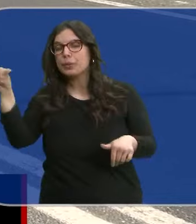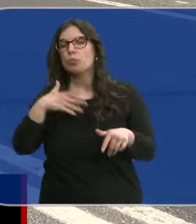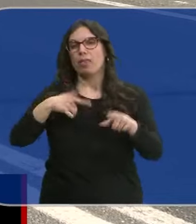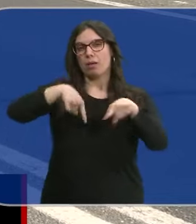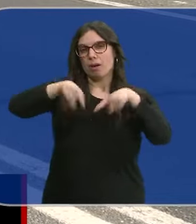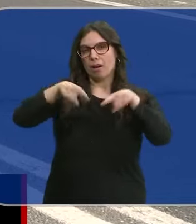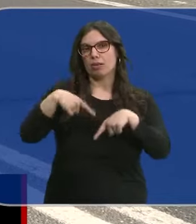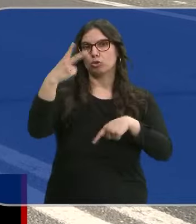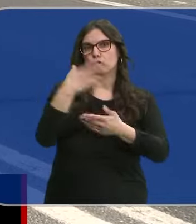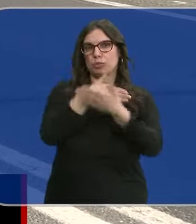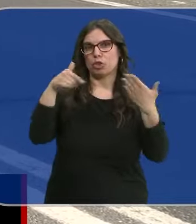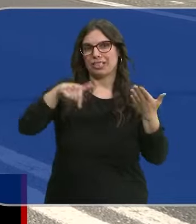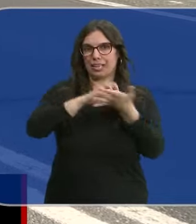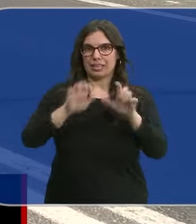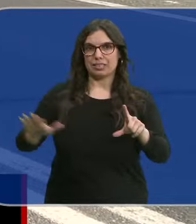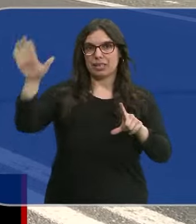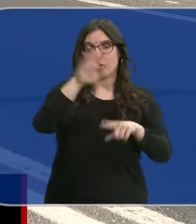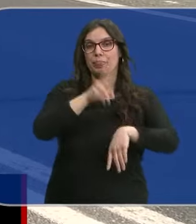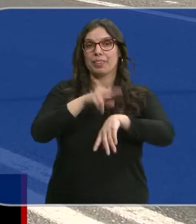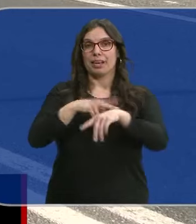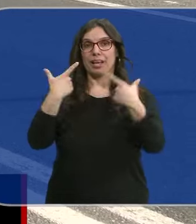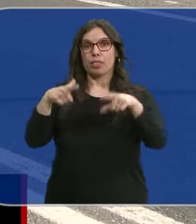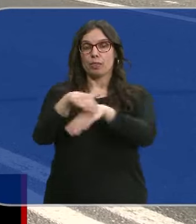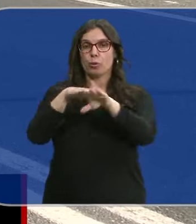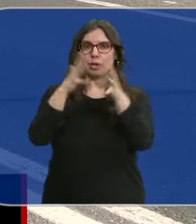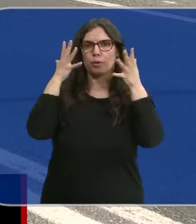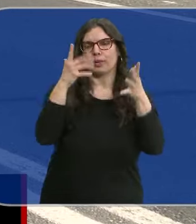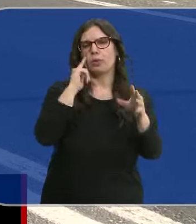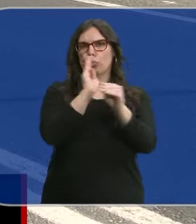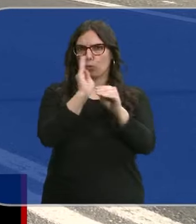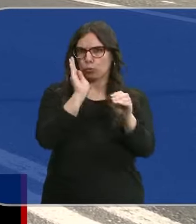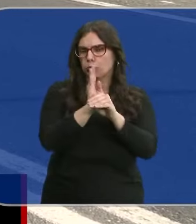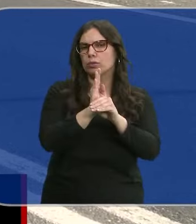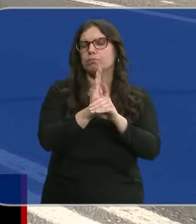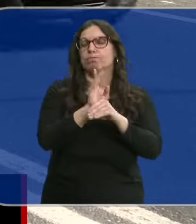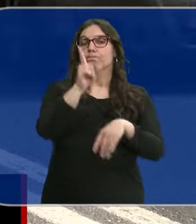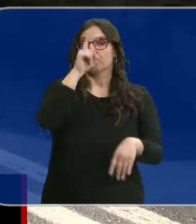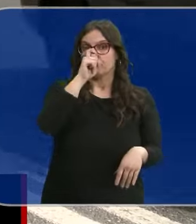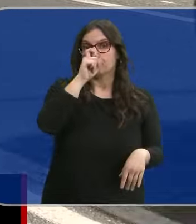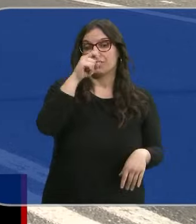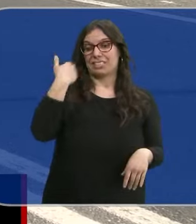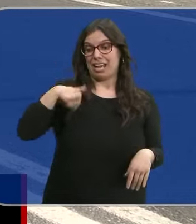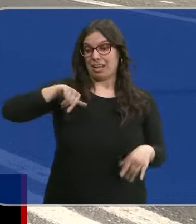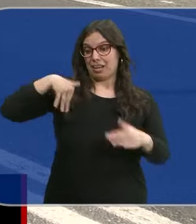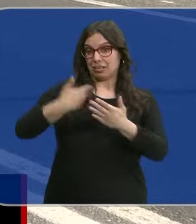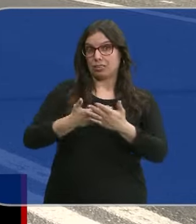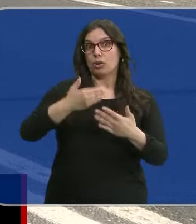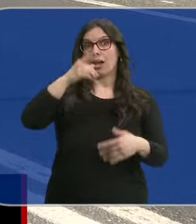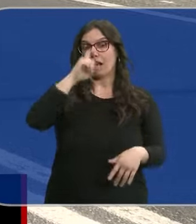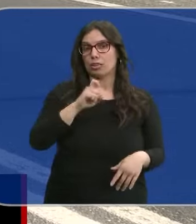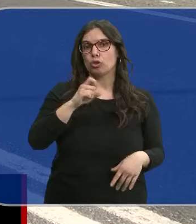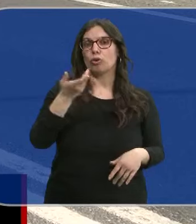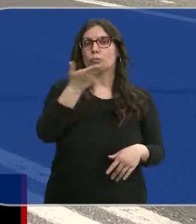desplazamientos en Castilla y León. Desde la delegación del gobierno se recomienda prudencia. Hay que recordar que en lo que va de año se han registrado